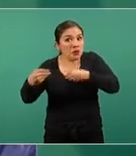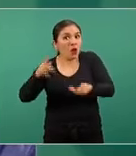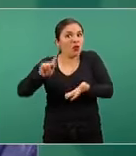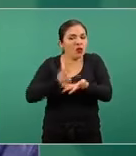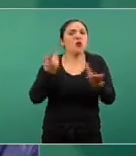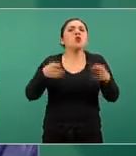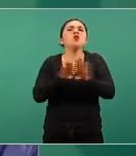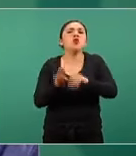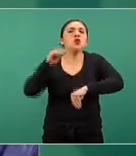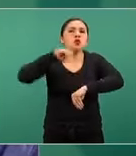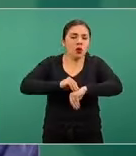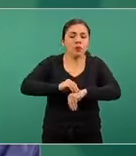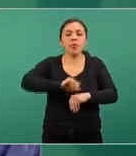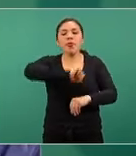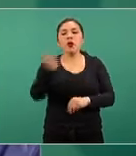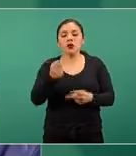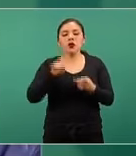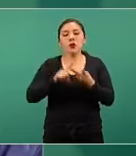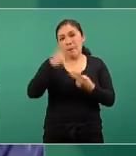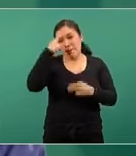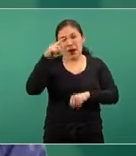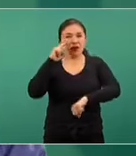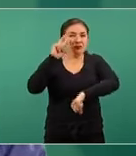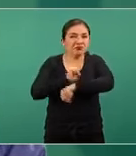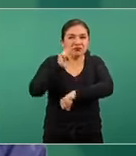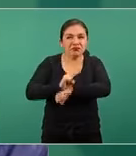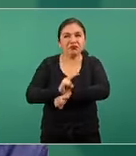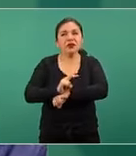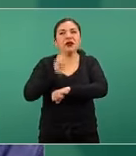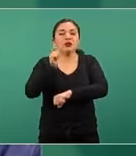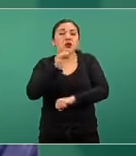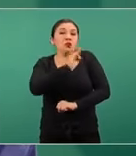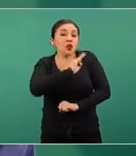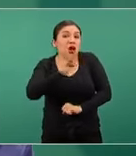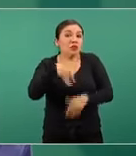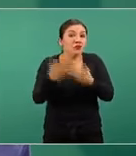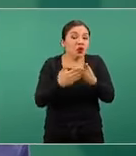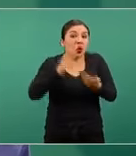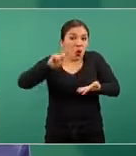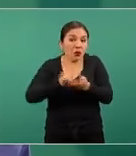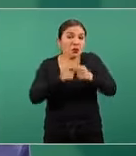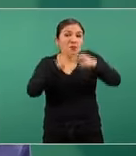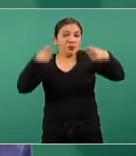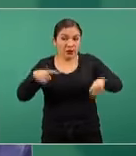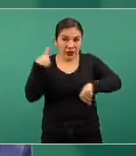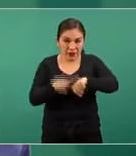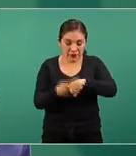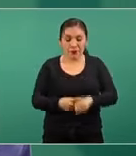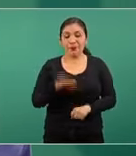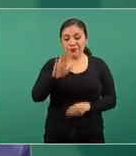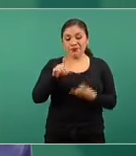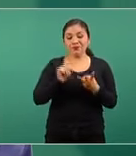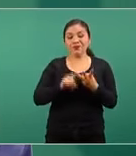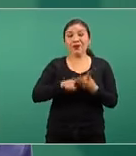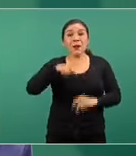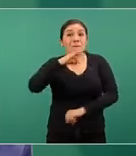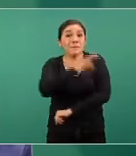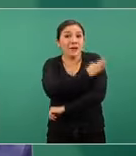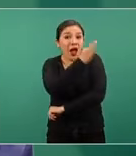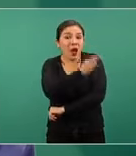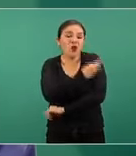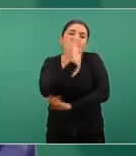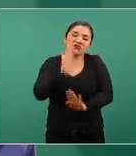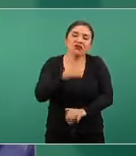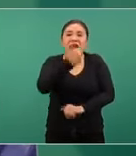y la vigilancia de los posibles rebrotes. Sobre vacunas, cada vacuna tiene sus